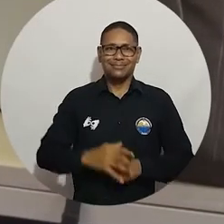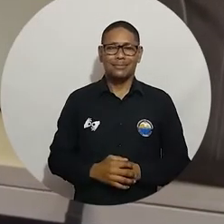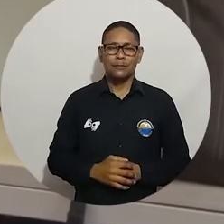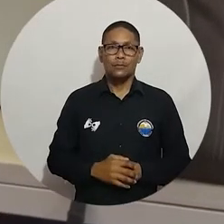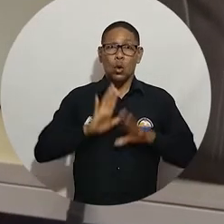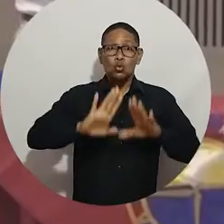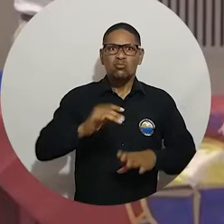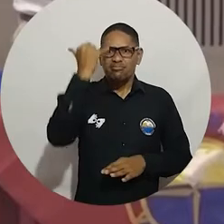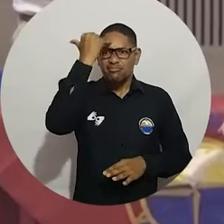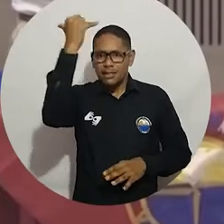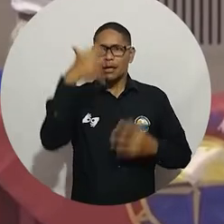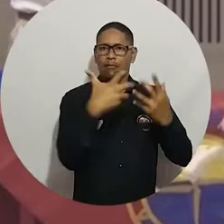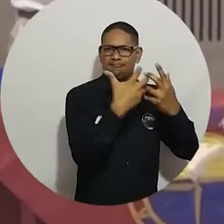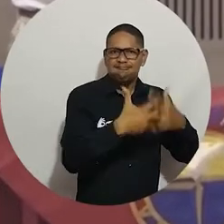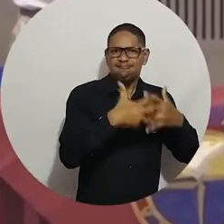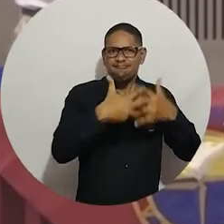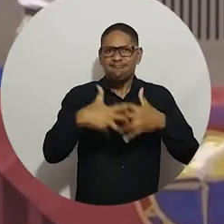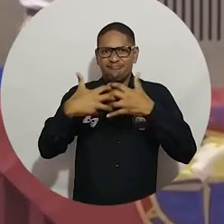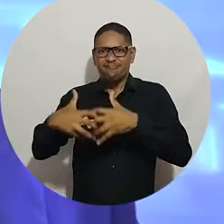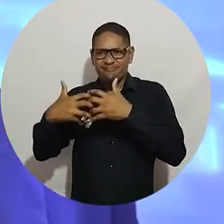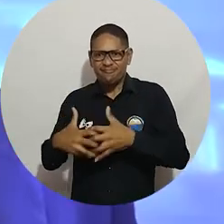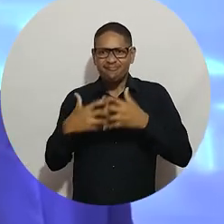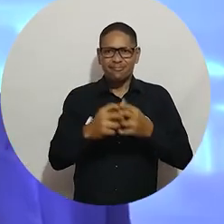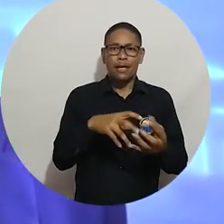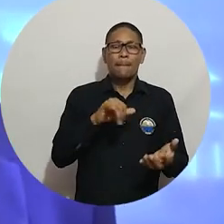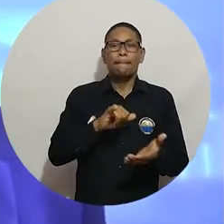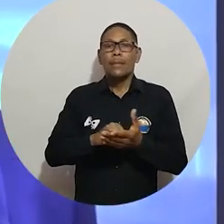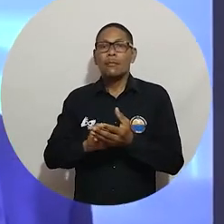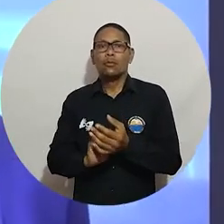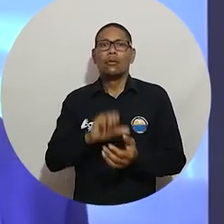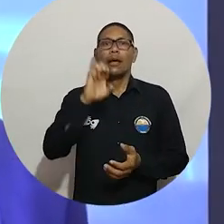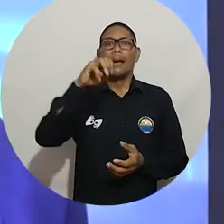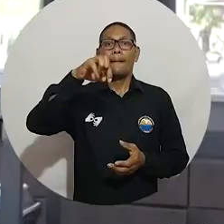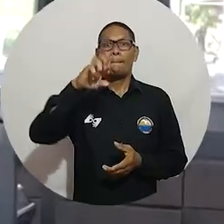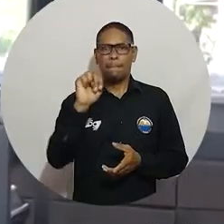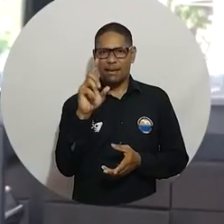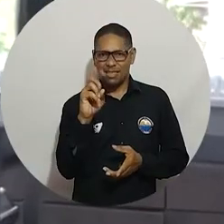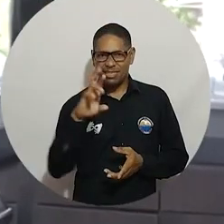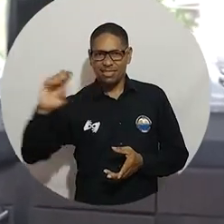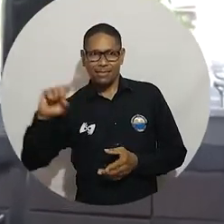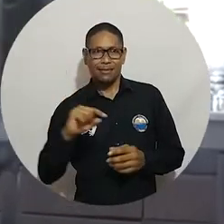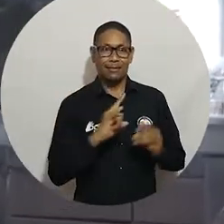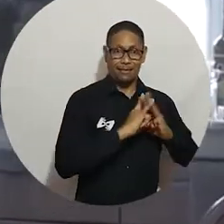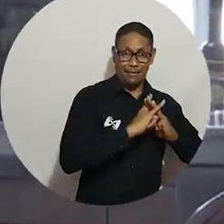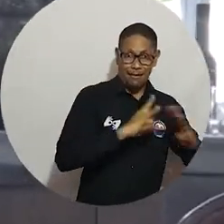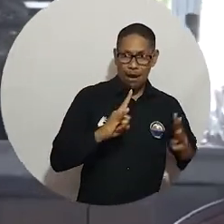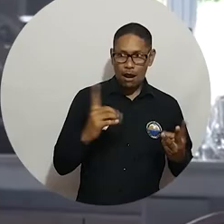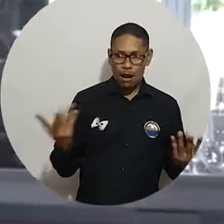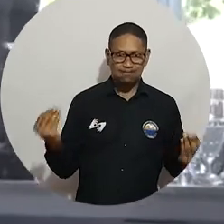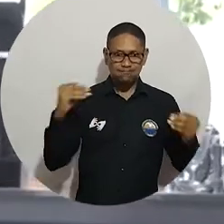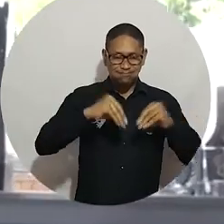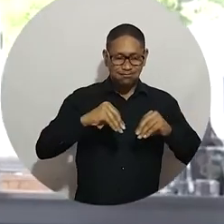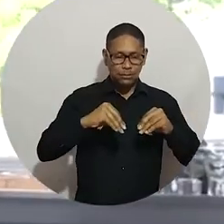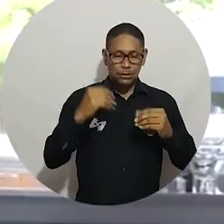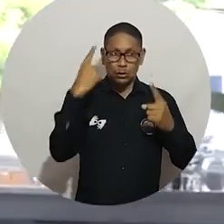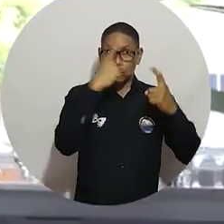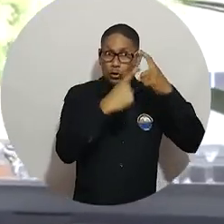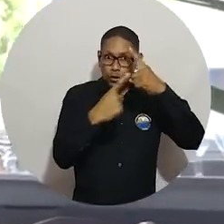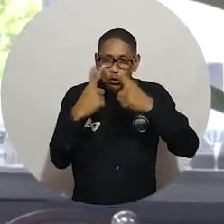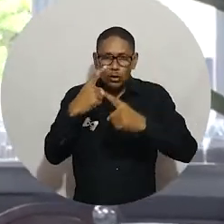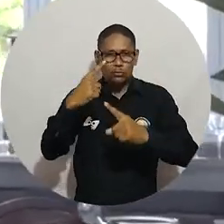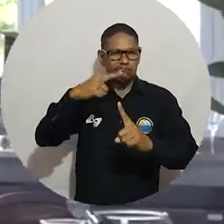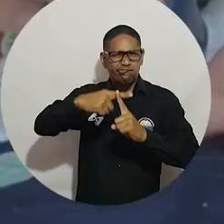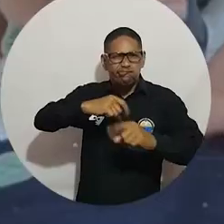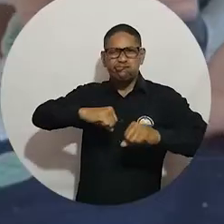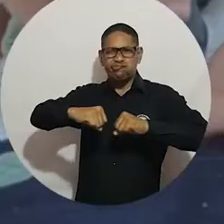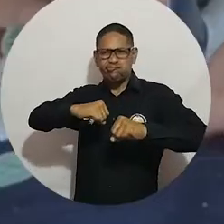materialicemos las ideas. Las iniciativas empresariales de quienes participaron en la convocatoria entre el Fondo Emprender y la Universidad del Magdalena han sido